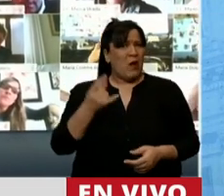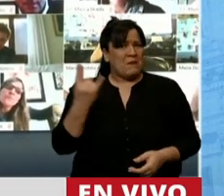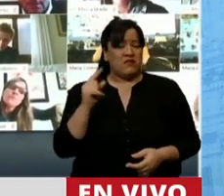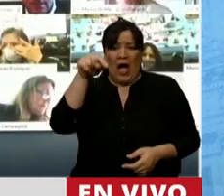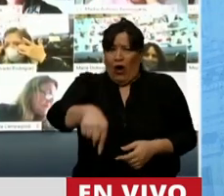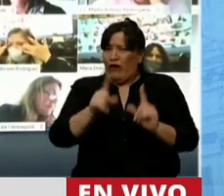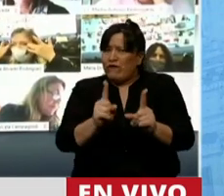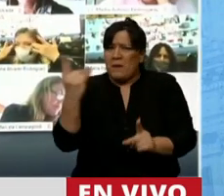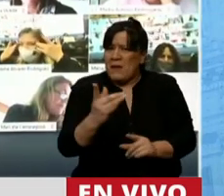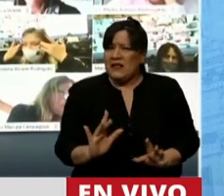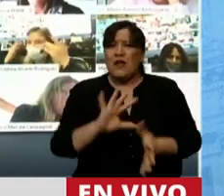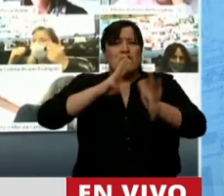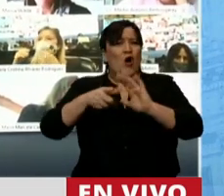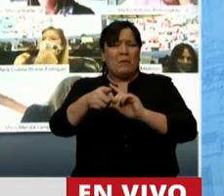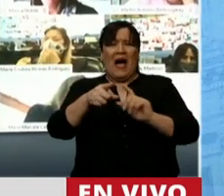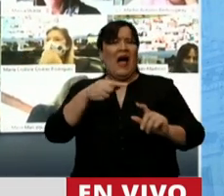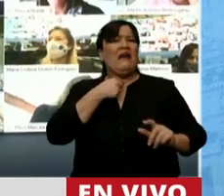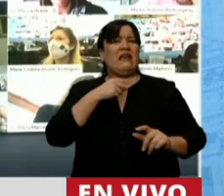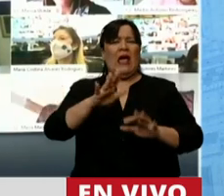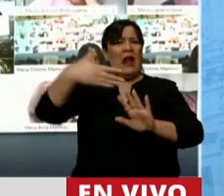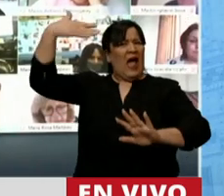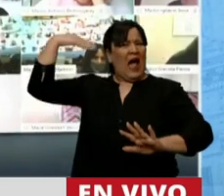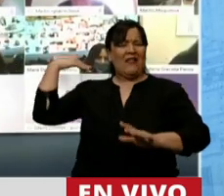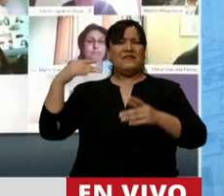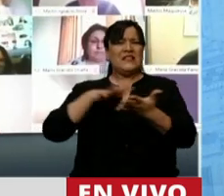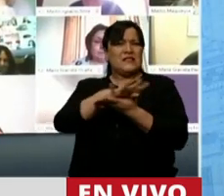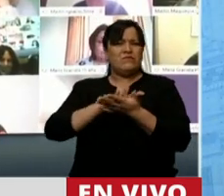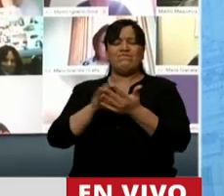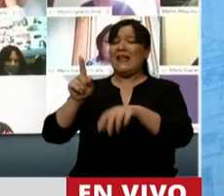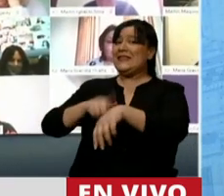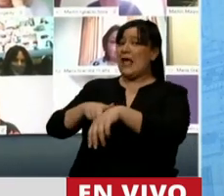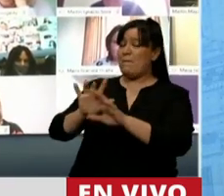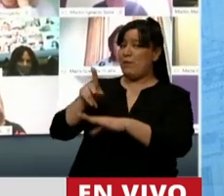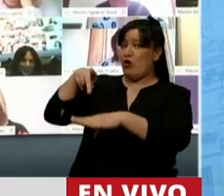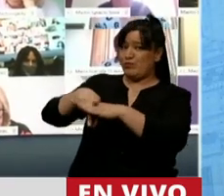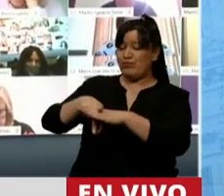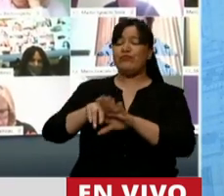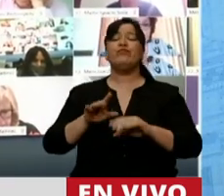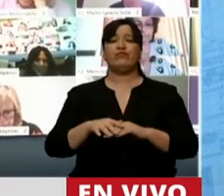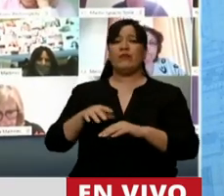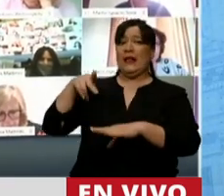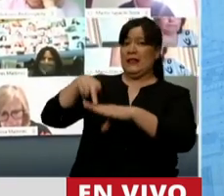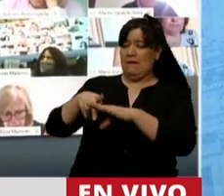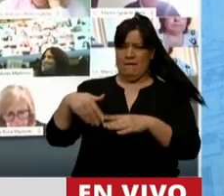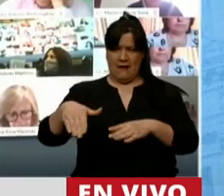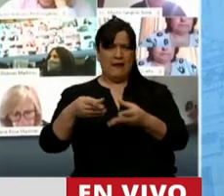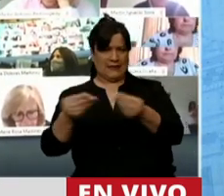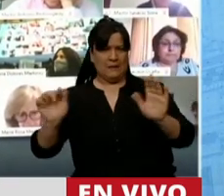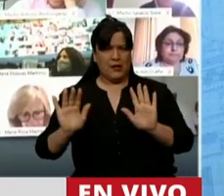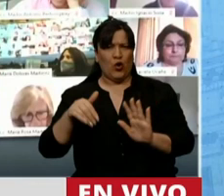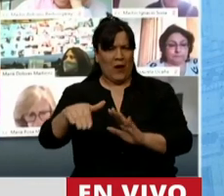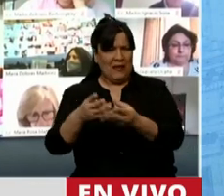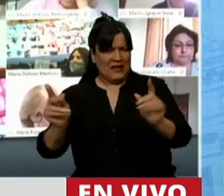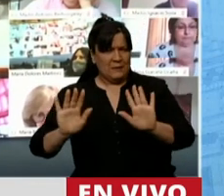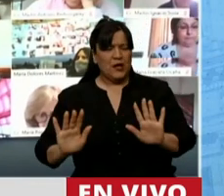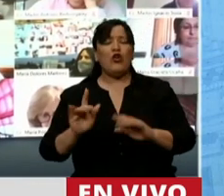único plan que tienen es el de limpiar prontuarios de la década más corrupta que recuerden ahí, señor ministro. Termino. Termino